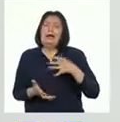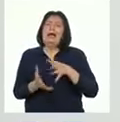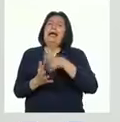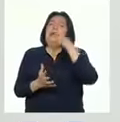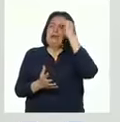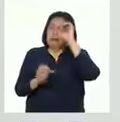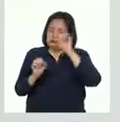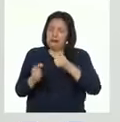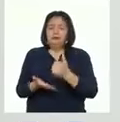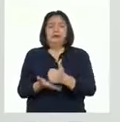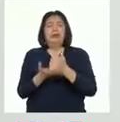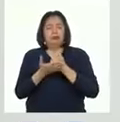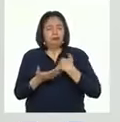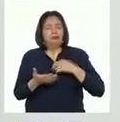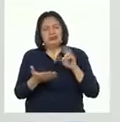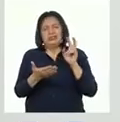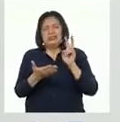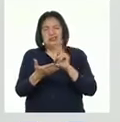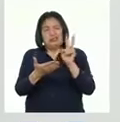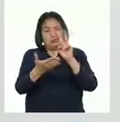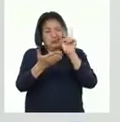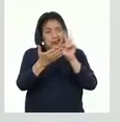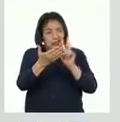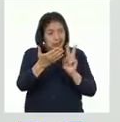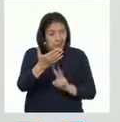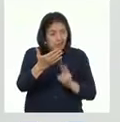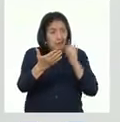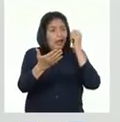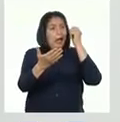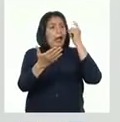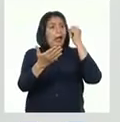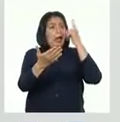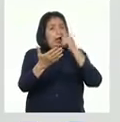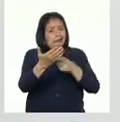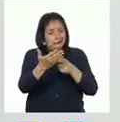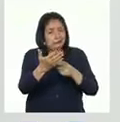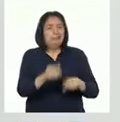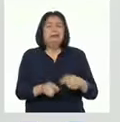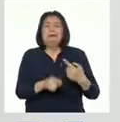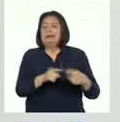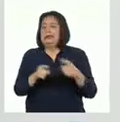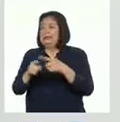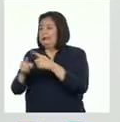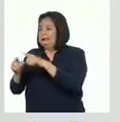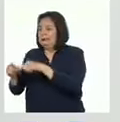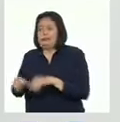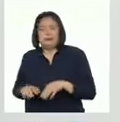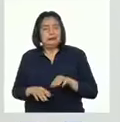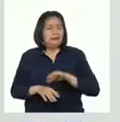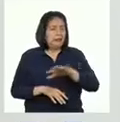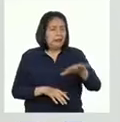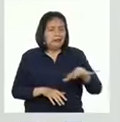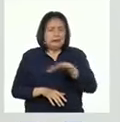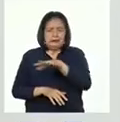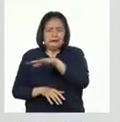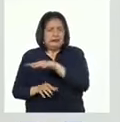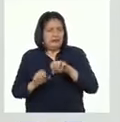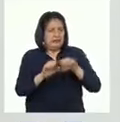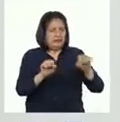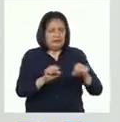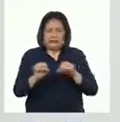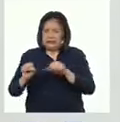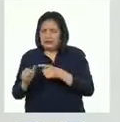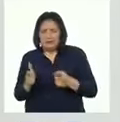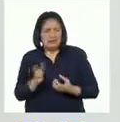nos ayudará muchísimo si tenemos que leer textos para comprender la relación entre la diversidad de los ecosistemas y las plantas.